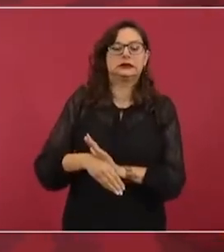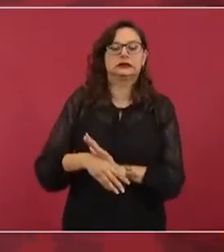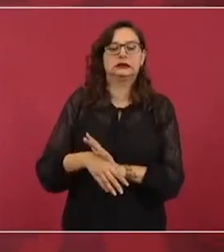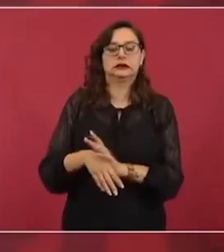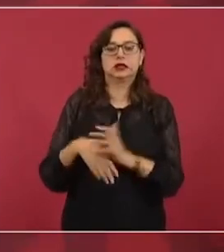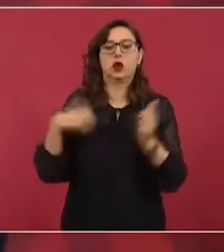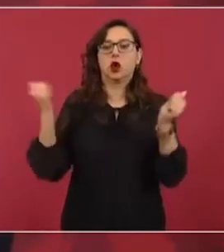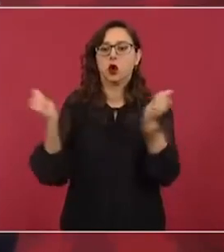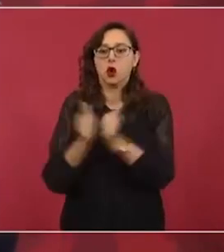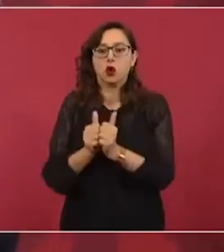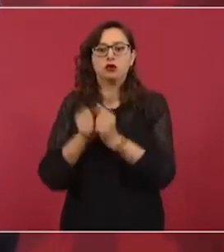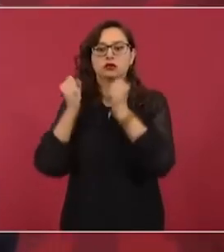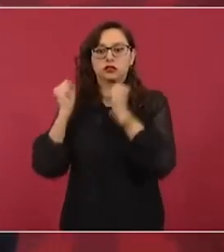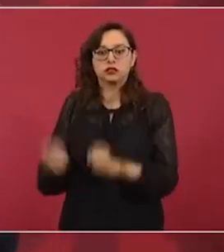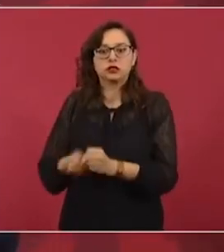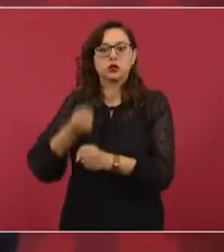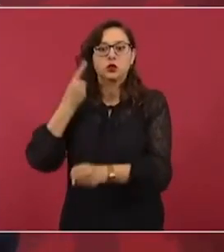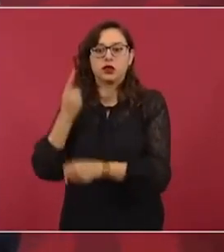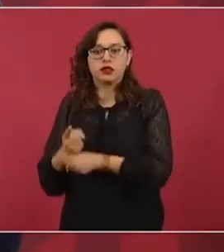la seguridad,